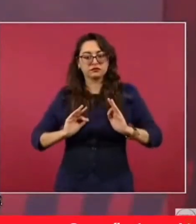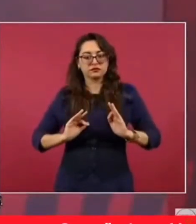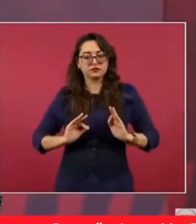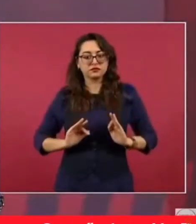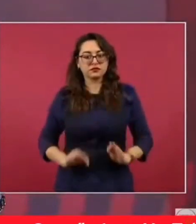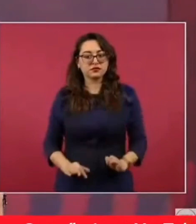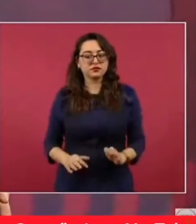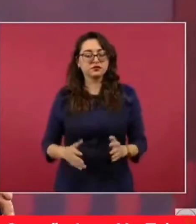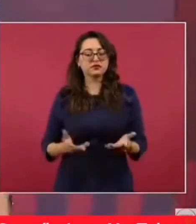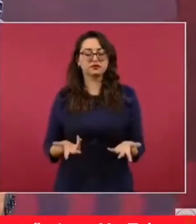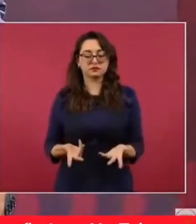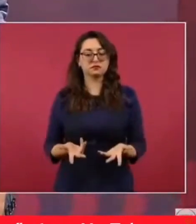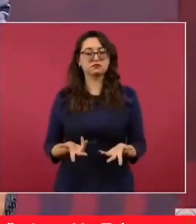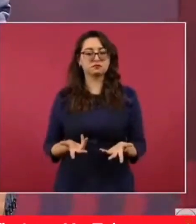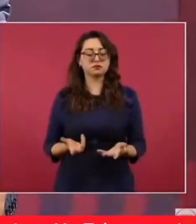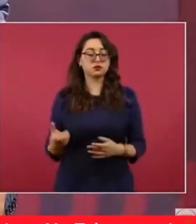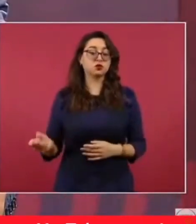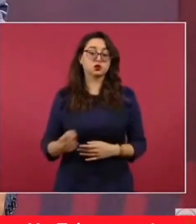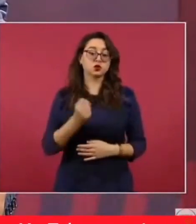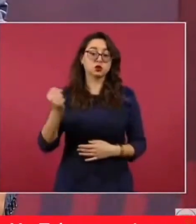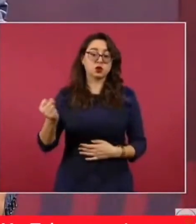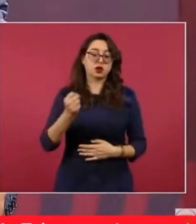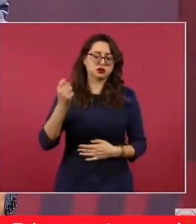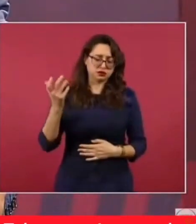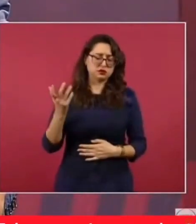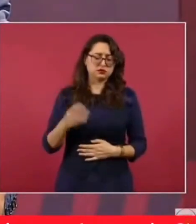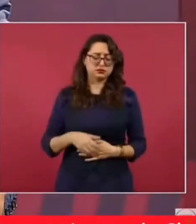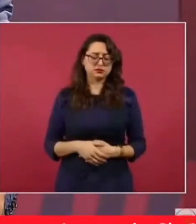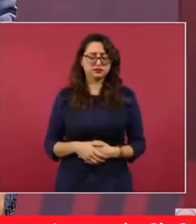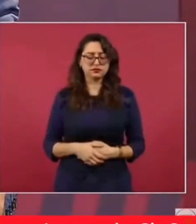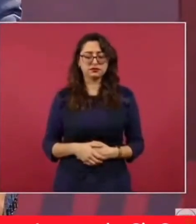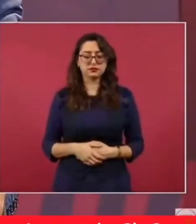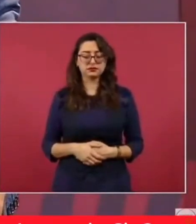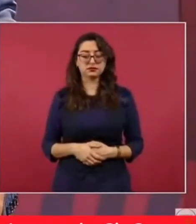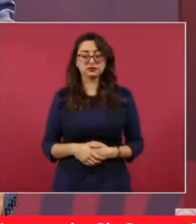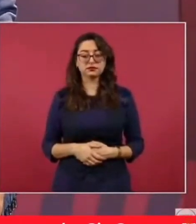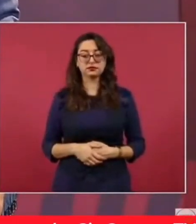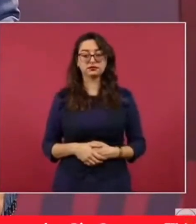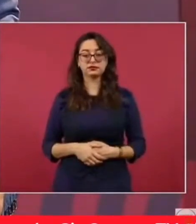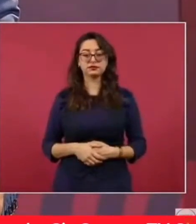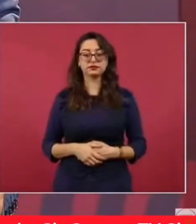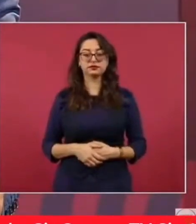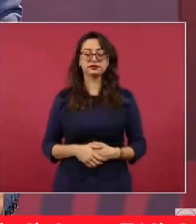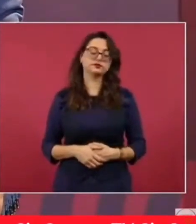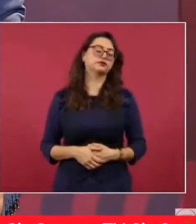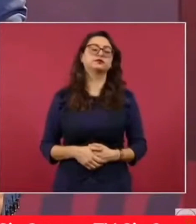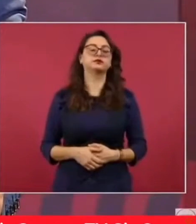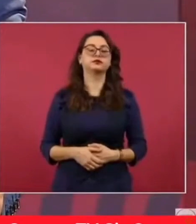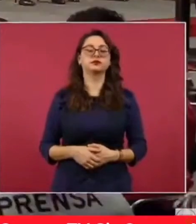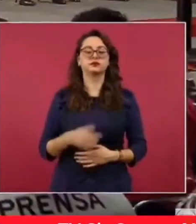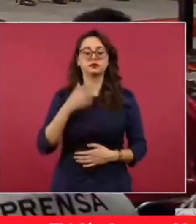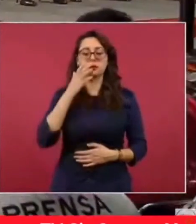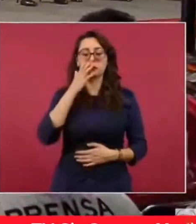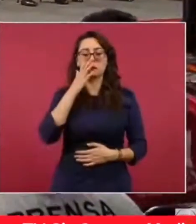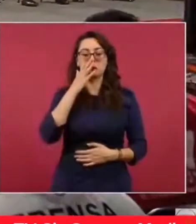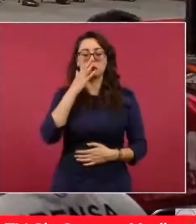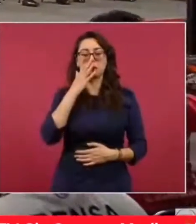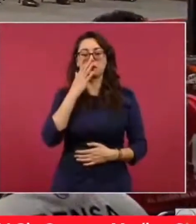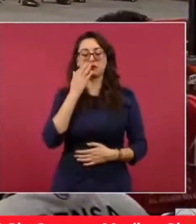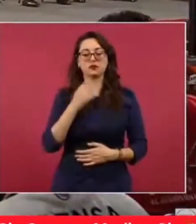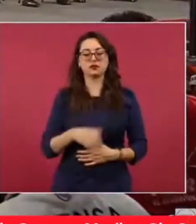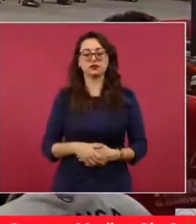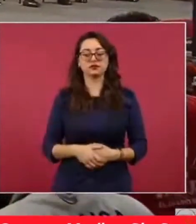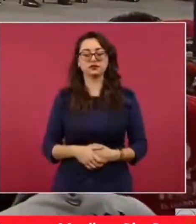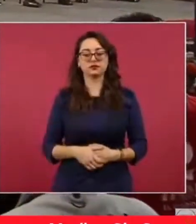tranquilidad. No sé si se acuerdan de cómo hace unos 10 días, 15 días,